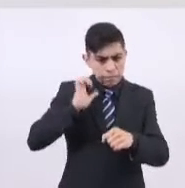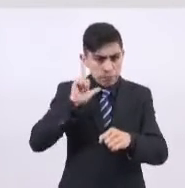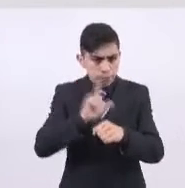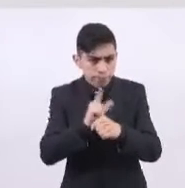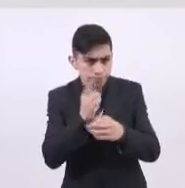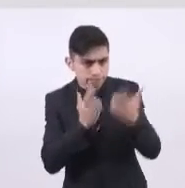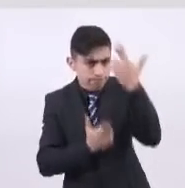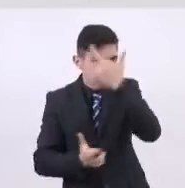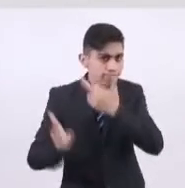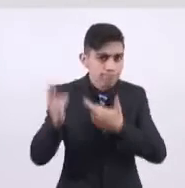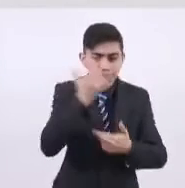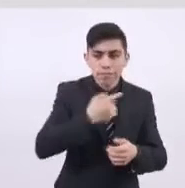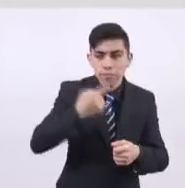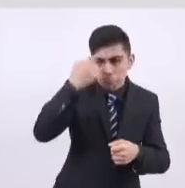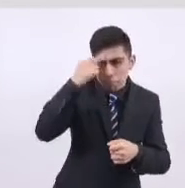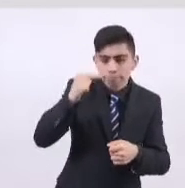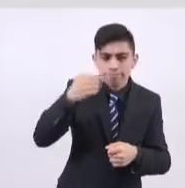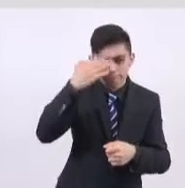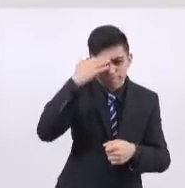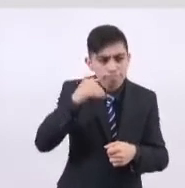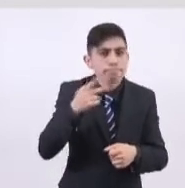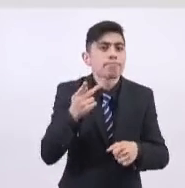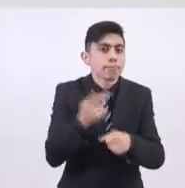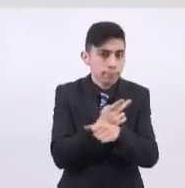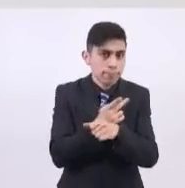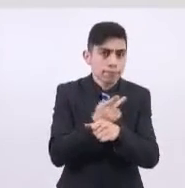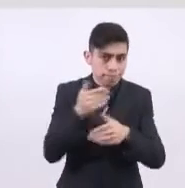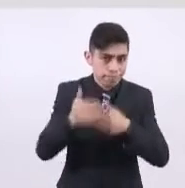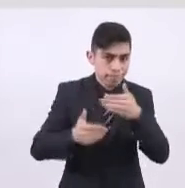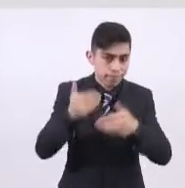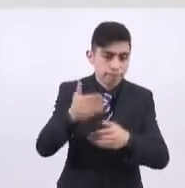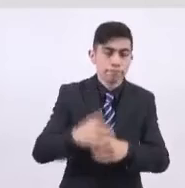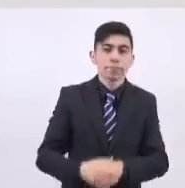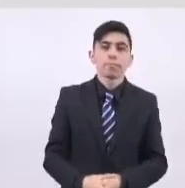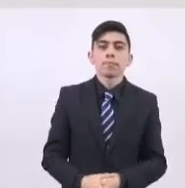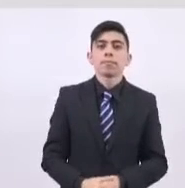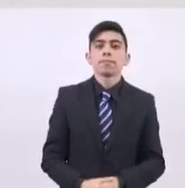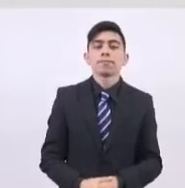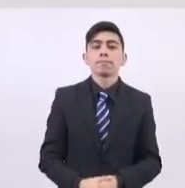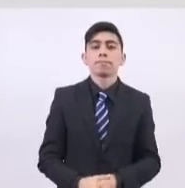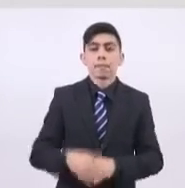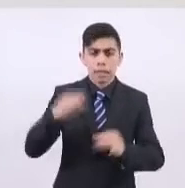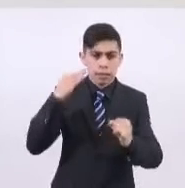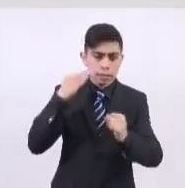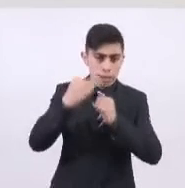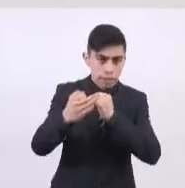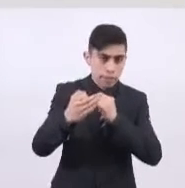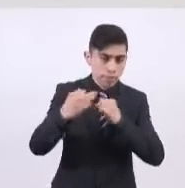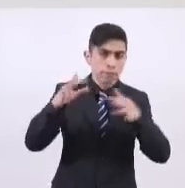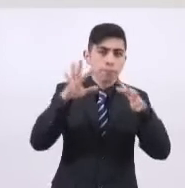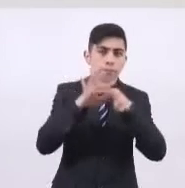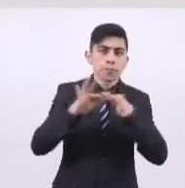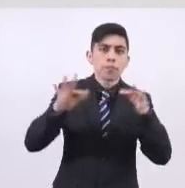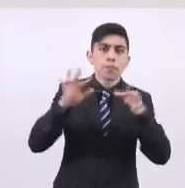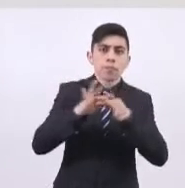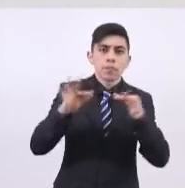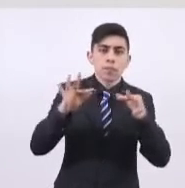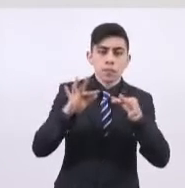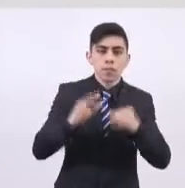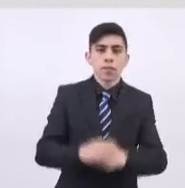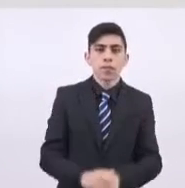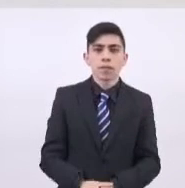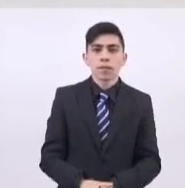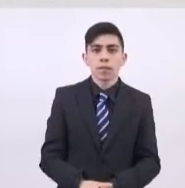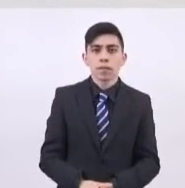de los dictámenes y estudios de proceso. Finalmente, destacar que a la conclusión de los